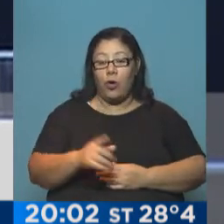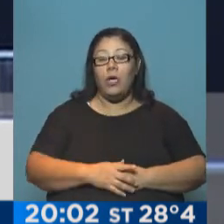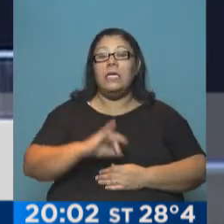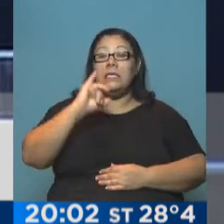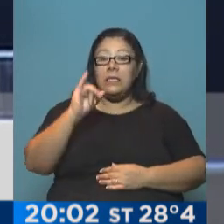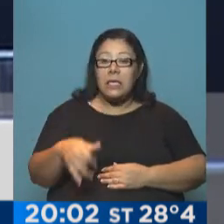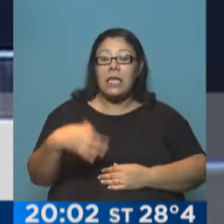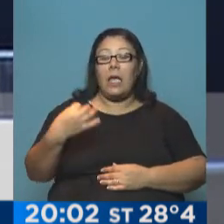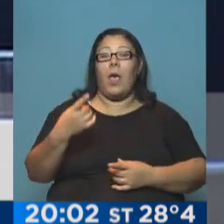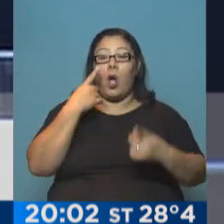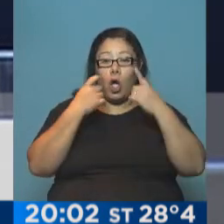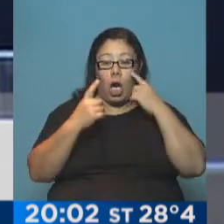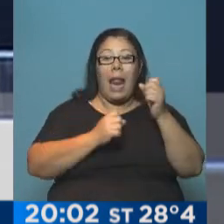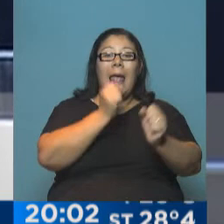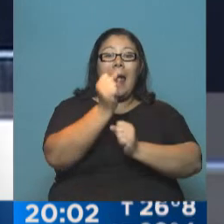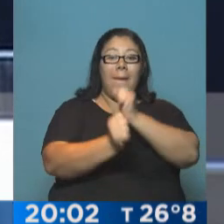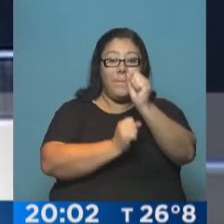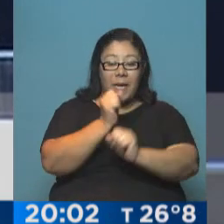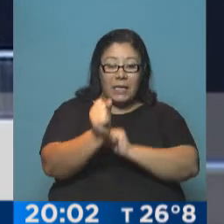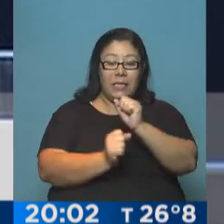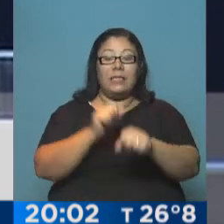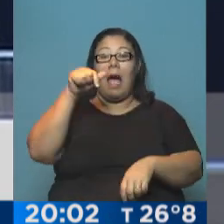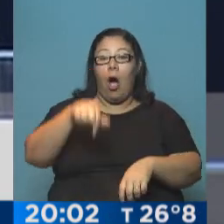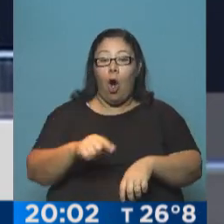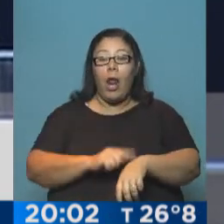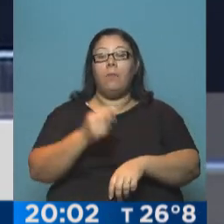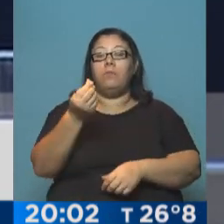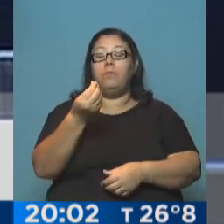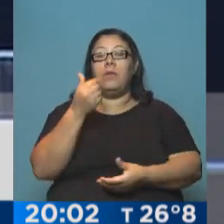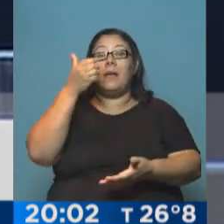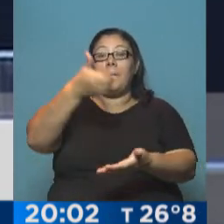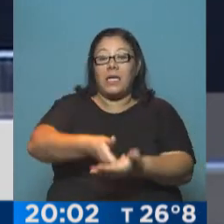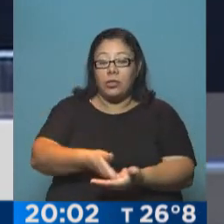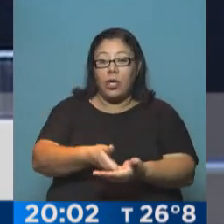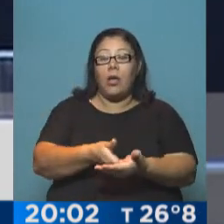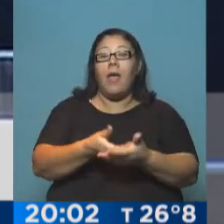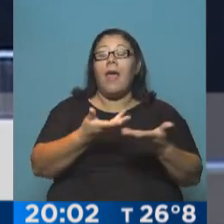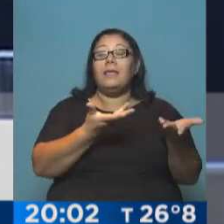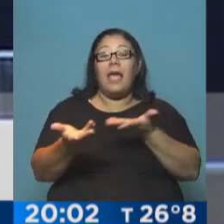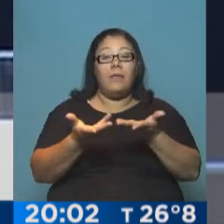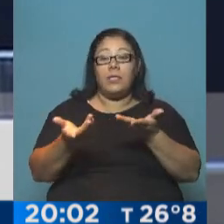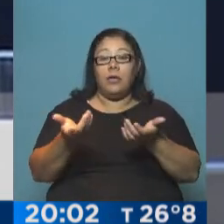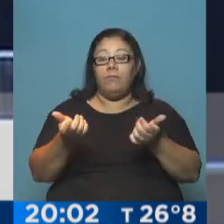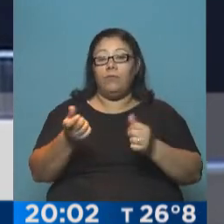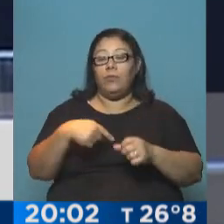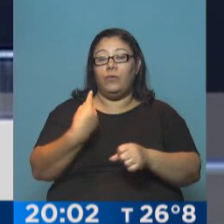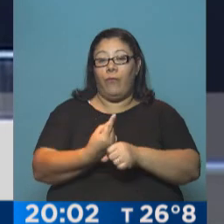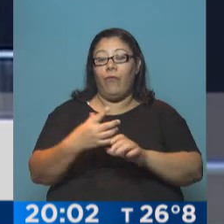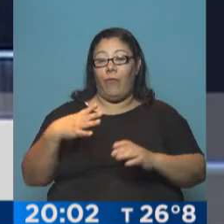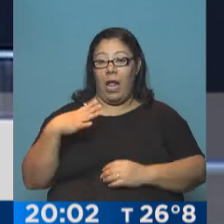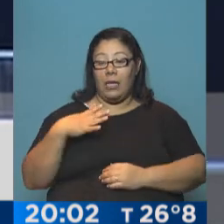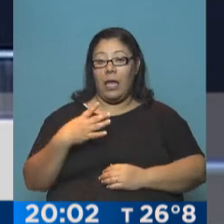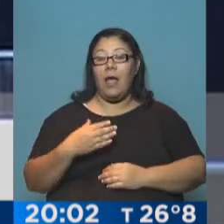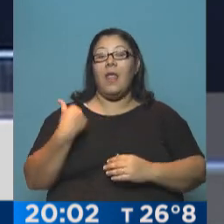que están todavía en una situación de inversión que no les permite mejorar esa calidad del servicio, le presente la LENRE, y esta es nuestra